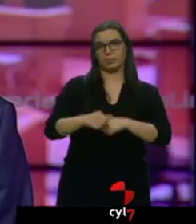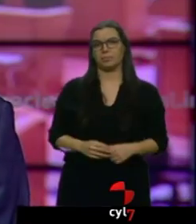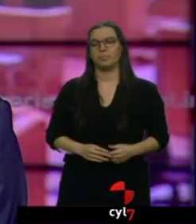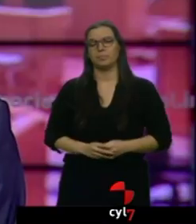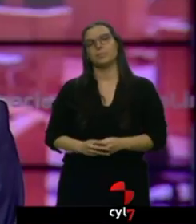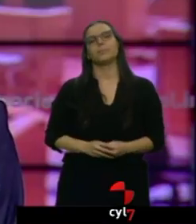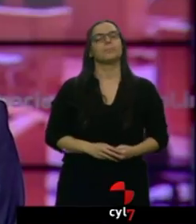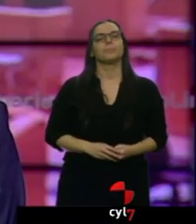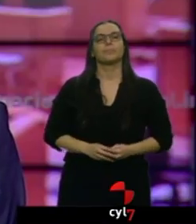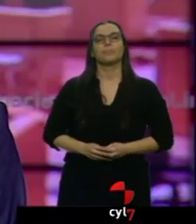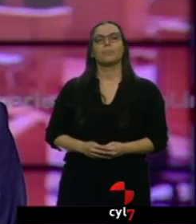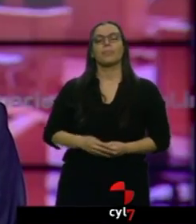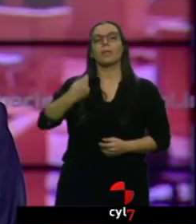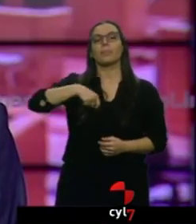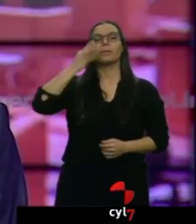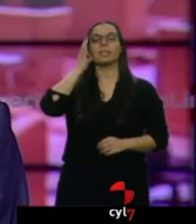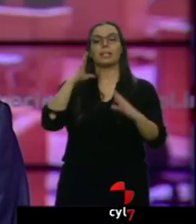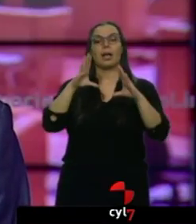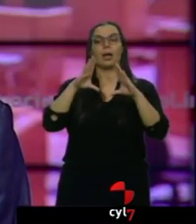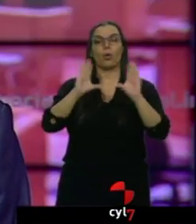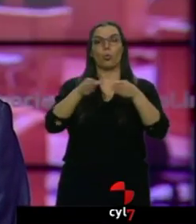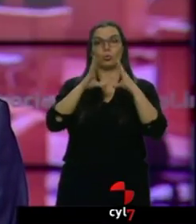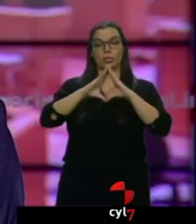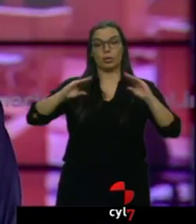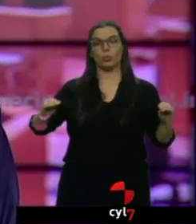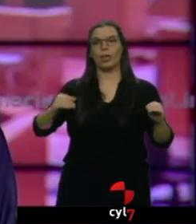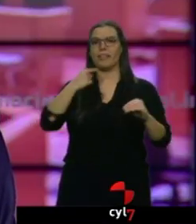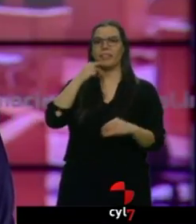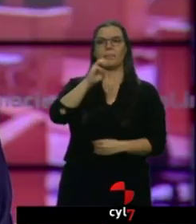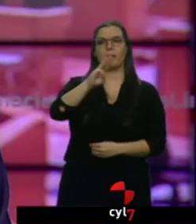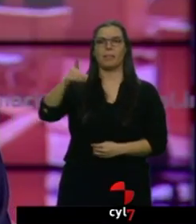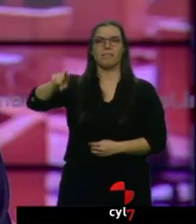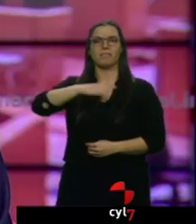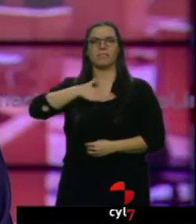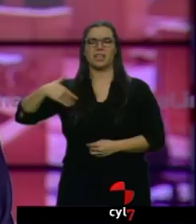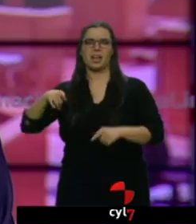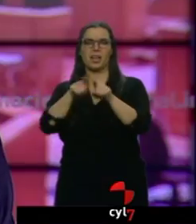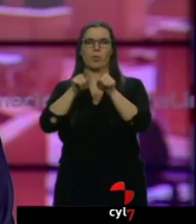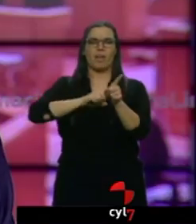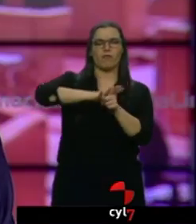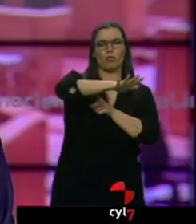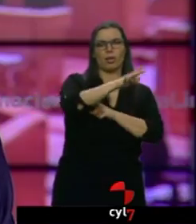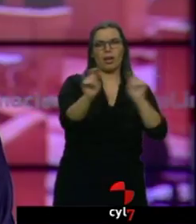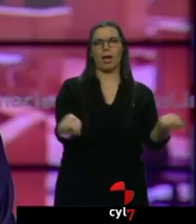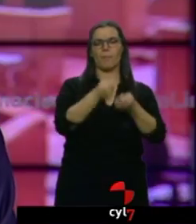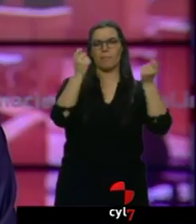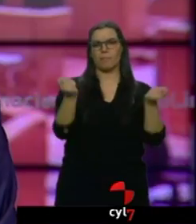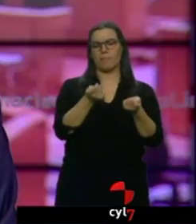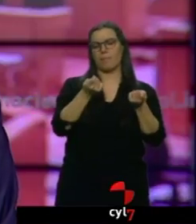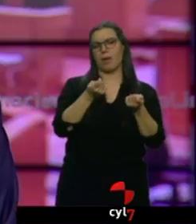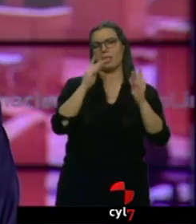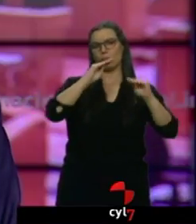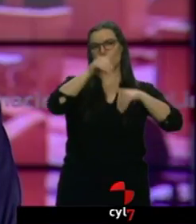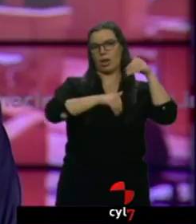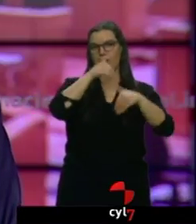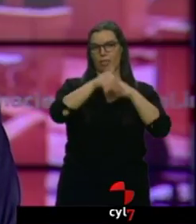Susana Díaz ha acusado al PP de intentar manchar la campaña electoral andaluza. Lo ha dicho en el Senado, donde compareció ayer para hablar de la financiación de